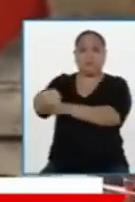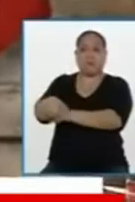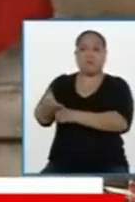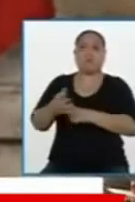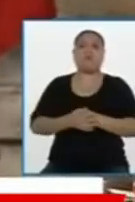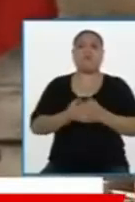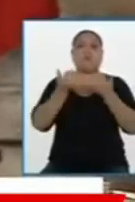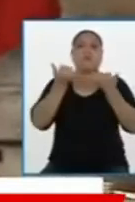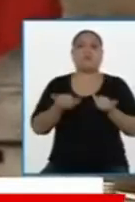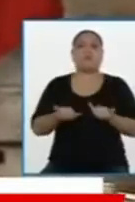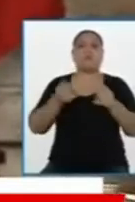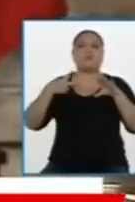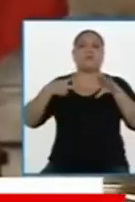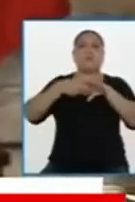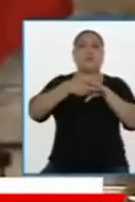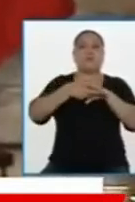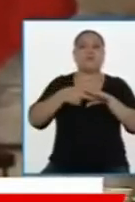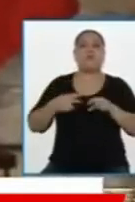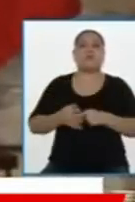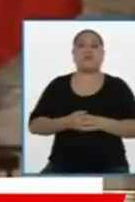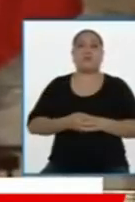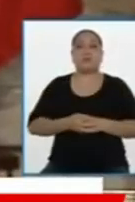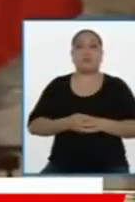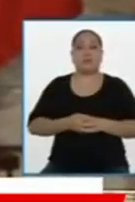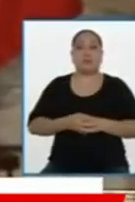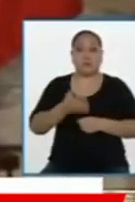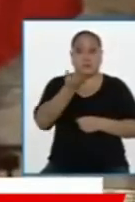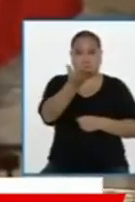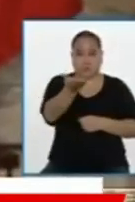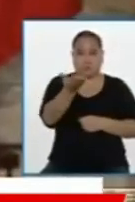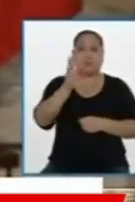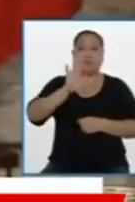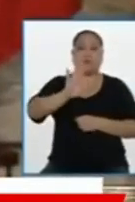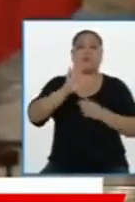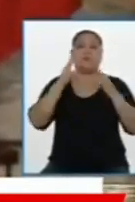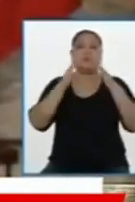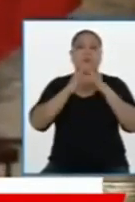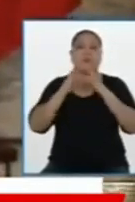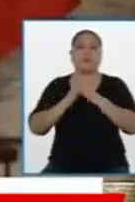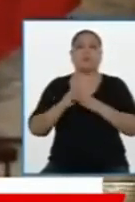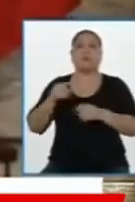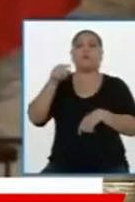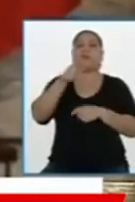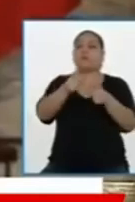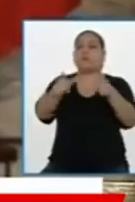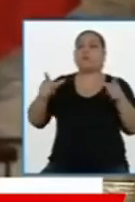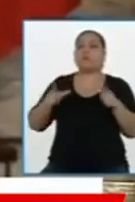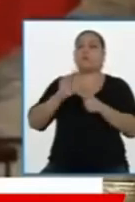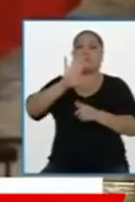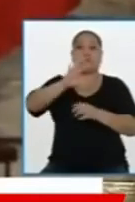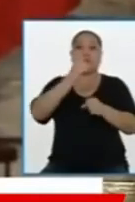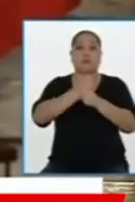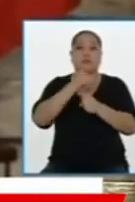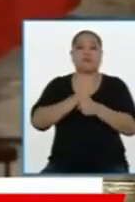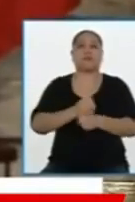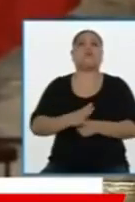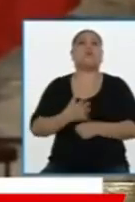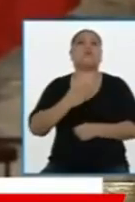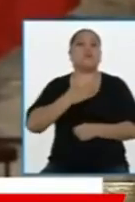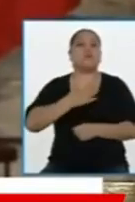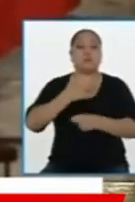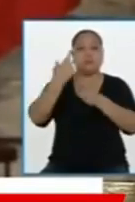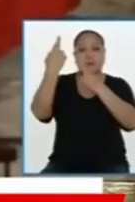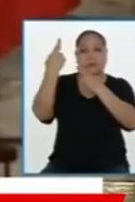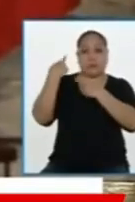y en segundo lugar el problema de la reactivación económica buscando apoyar a los sectores que sostienen realmente la economía